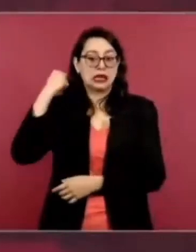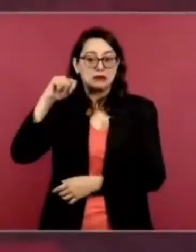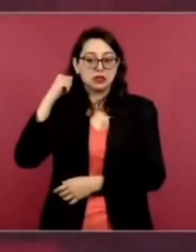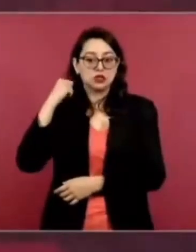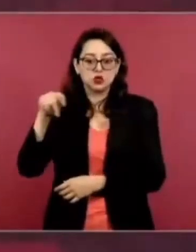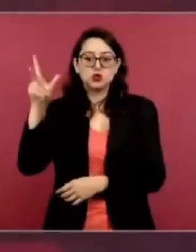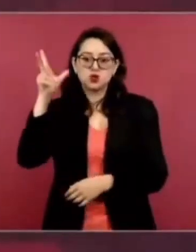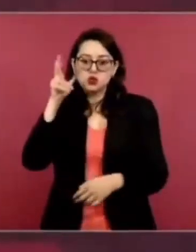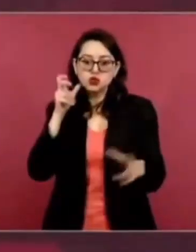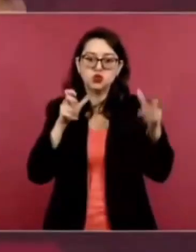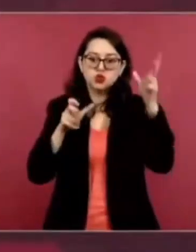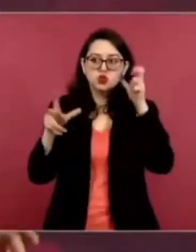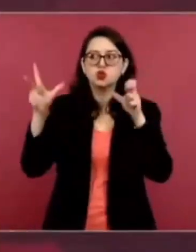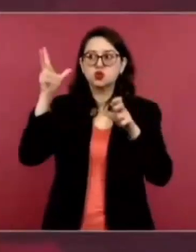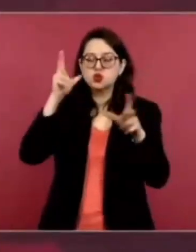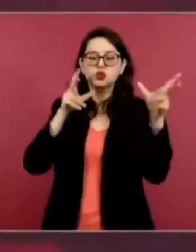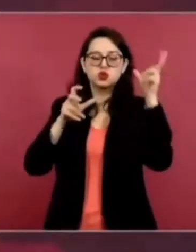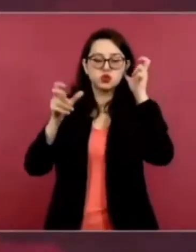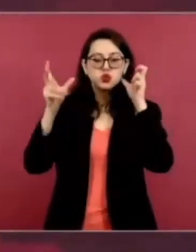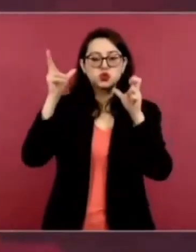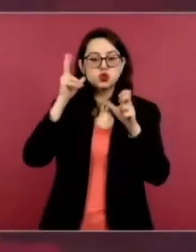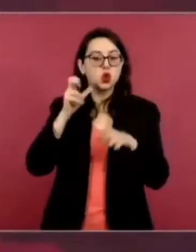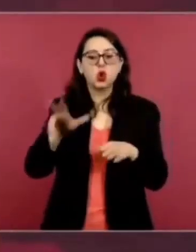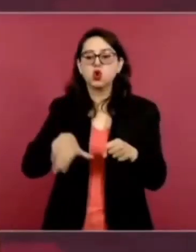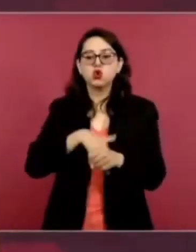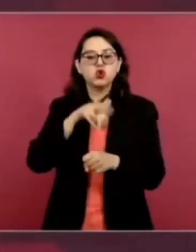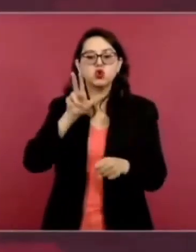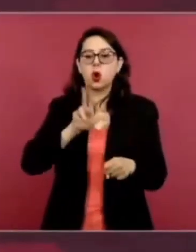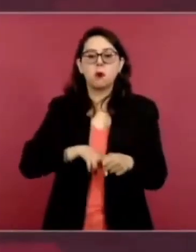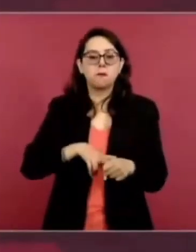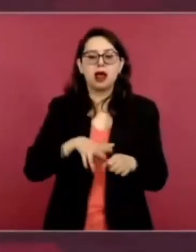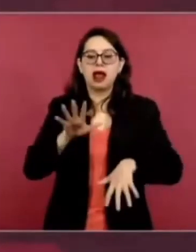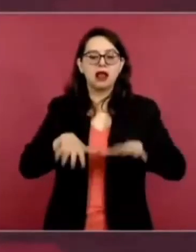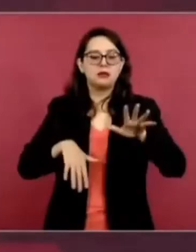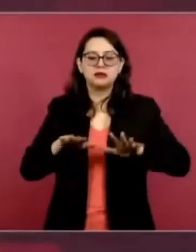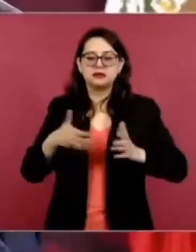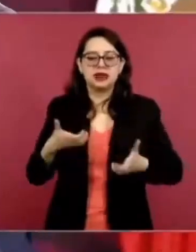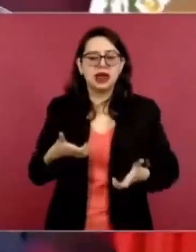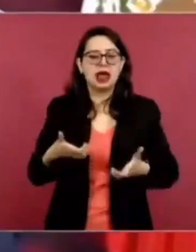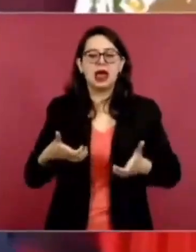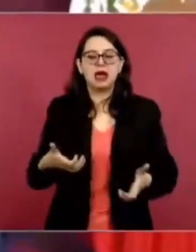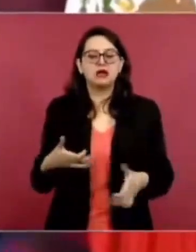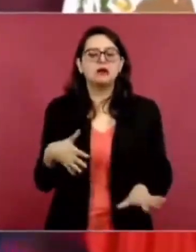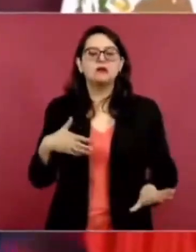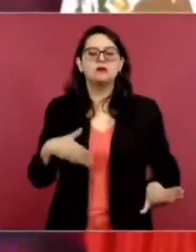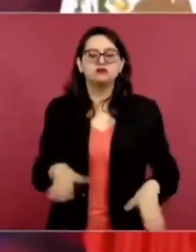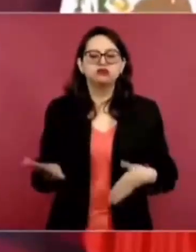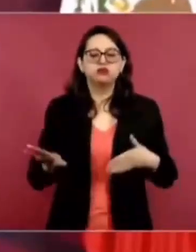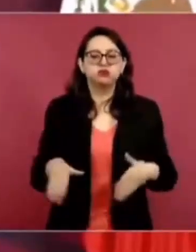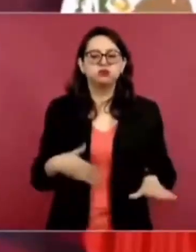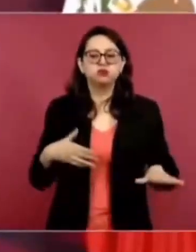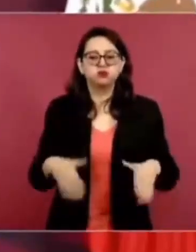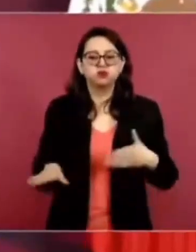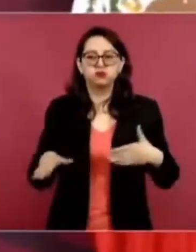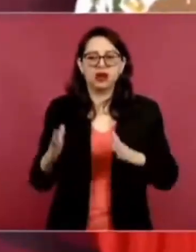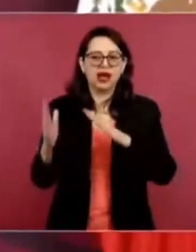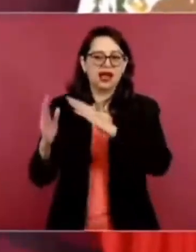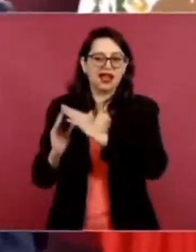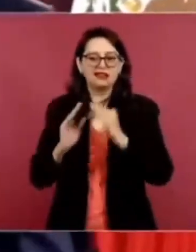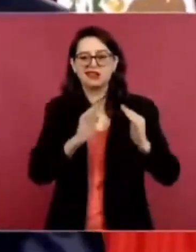Uno iba caminando en Villahermosa por una banqueta y lo hubo uno escuchando.